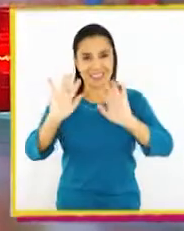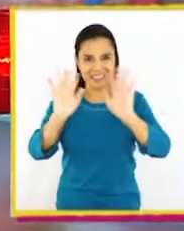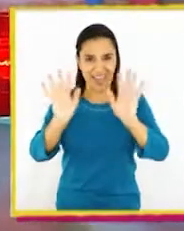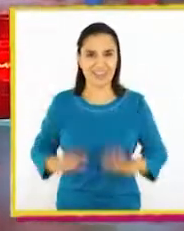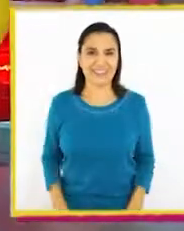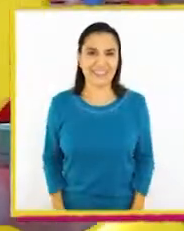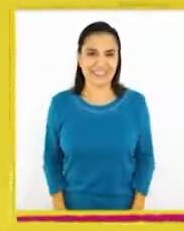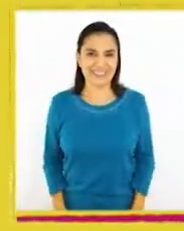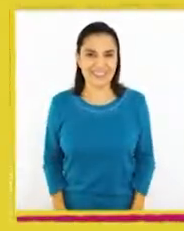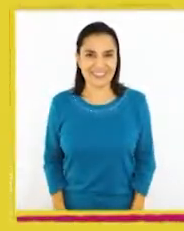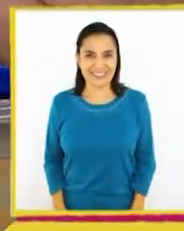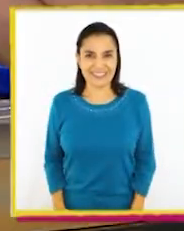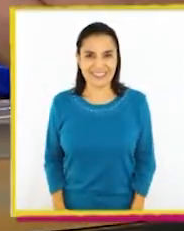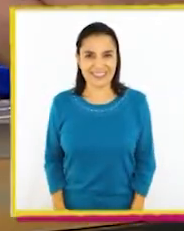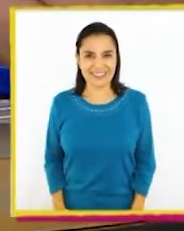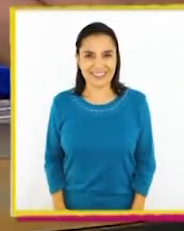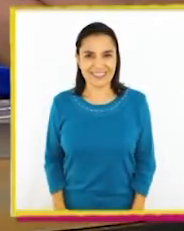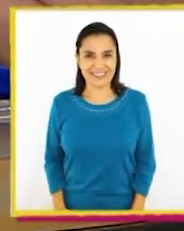¡Chao!